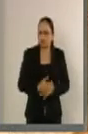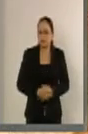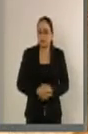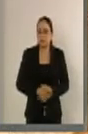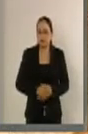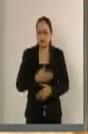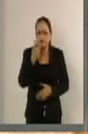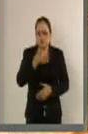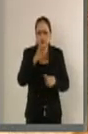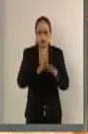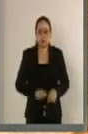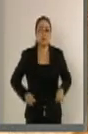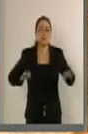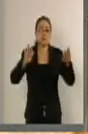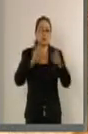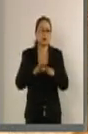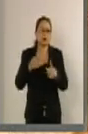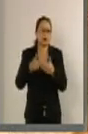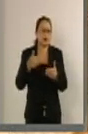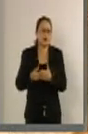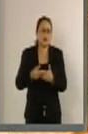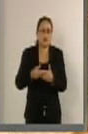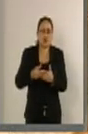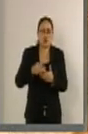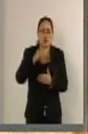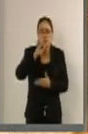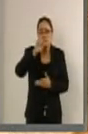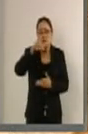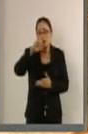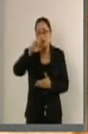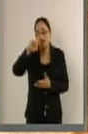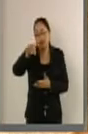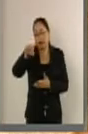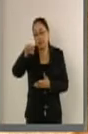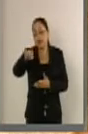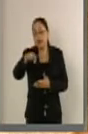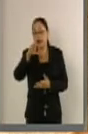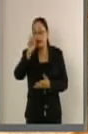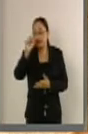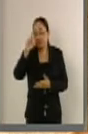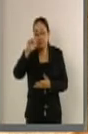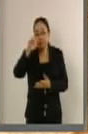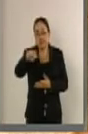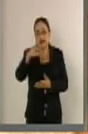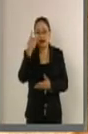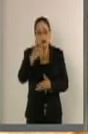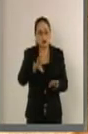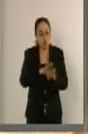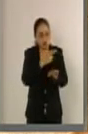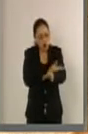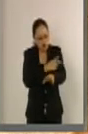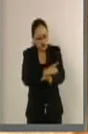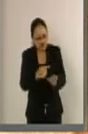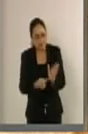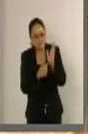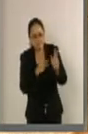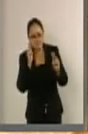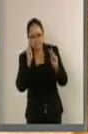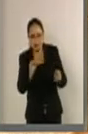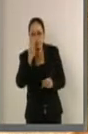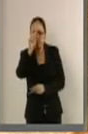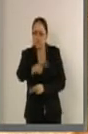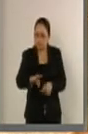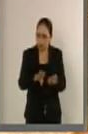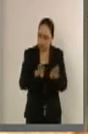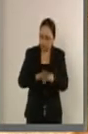del Fondo Nacional de Desastres la transparencia y que verdaderamente le llegue a